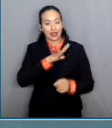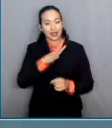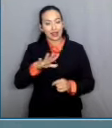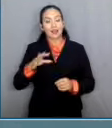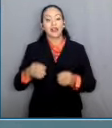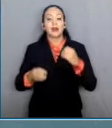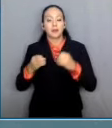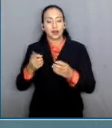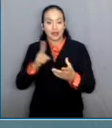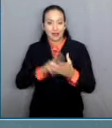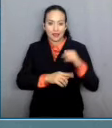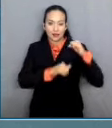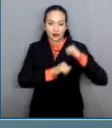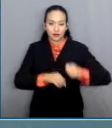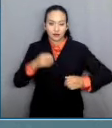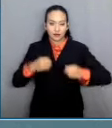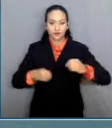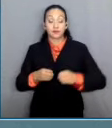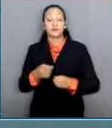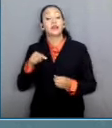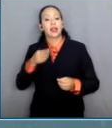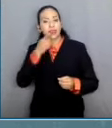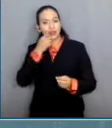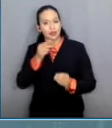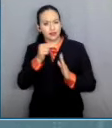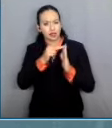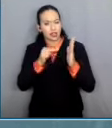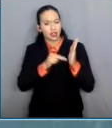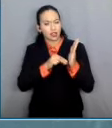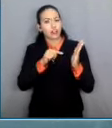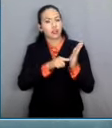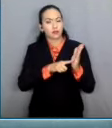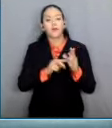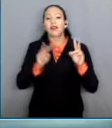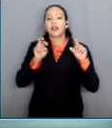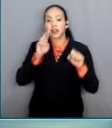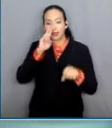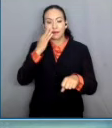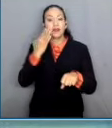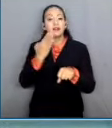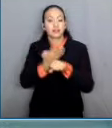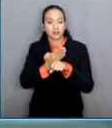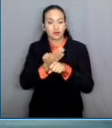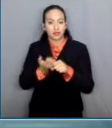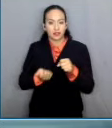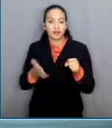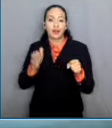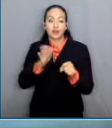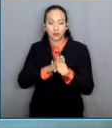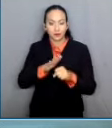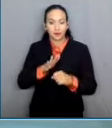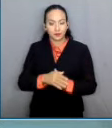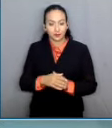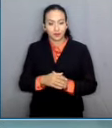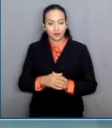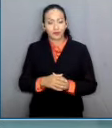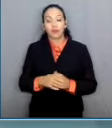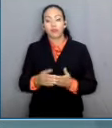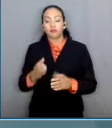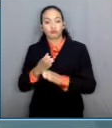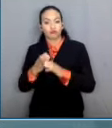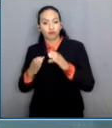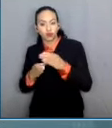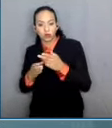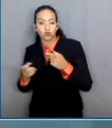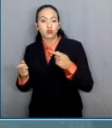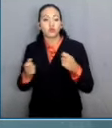que establece las disposiciones en materia de responsabilidades administrativas, situación patrimonial, control y rendición de cuentas.